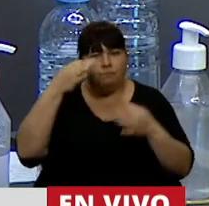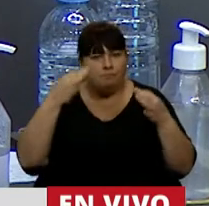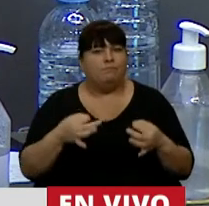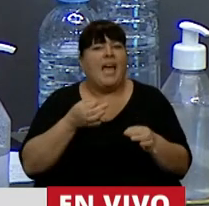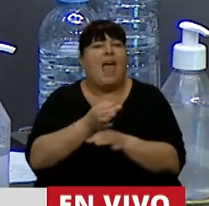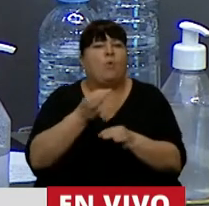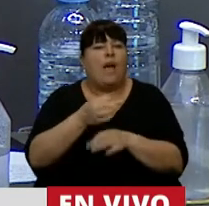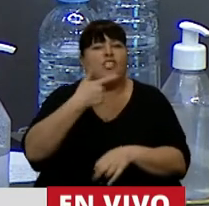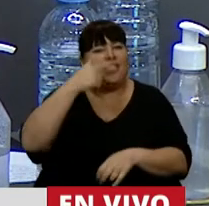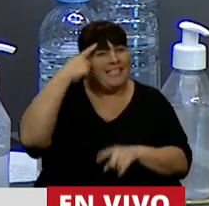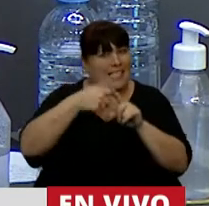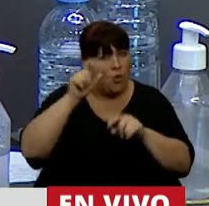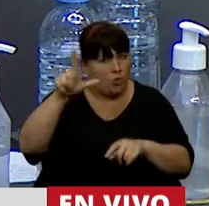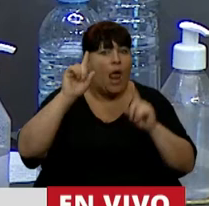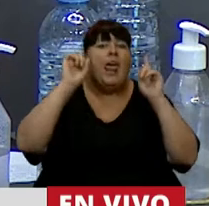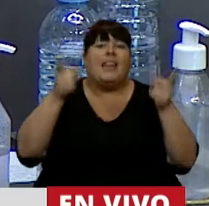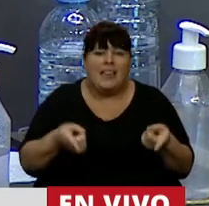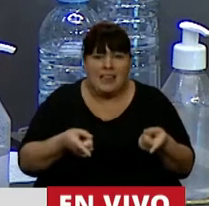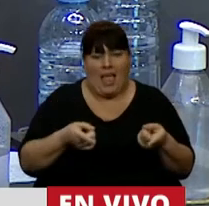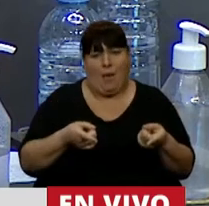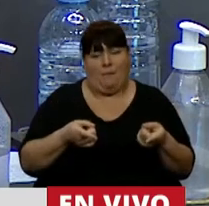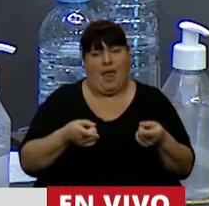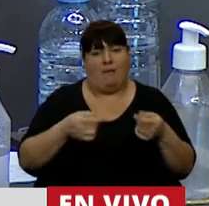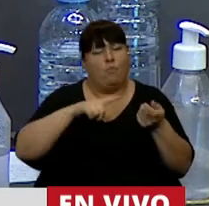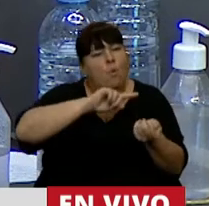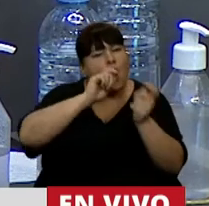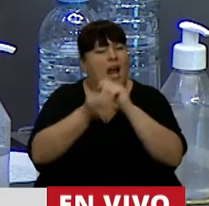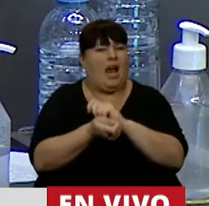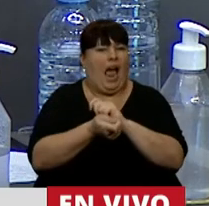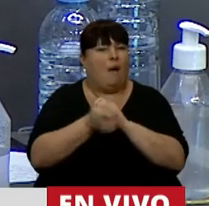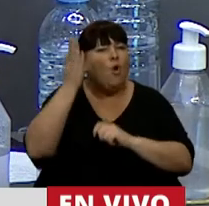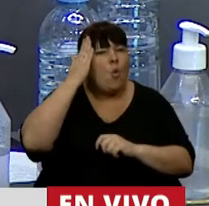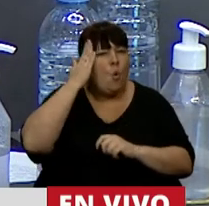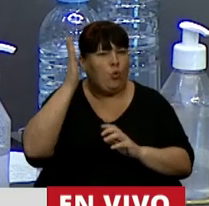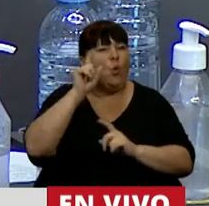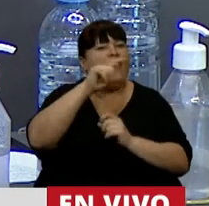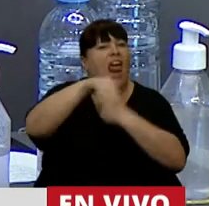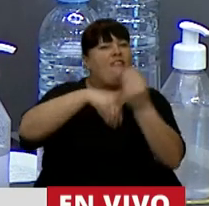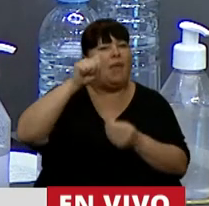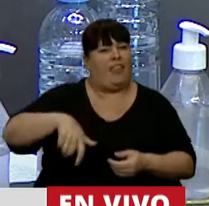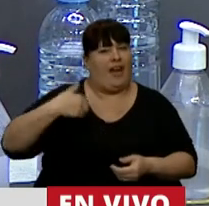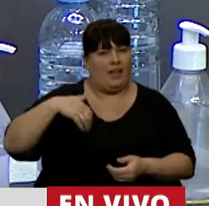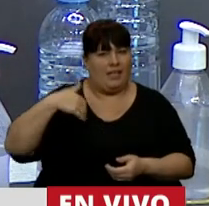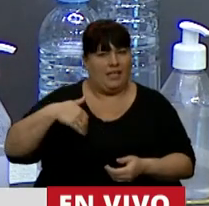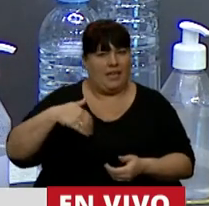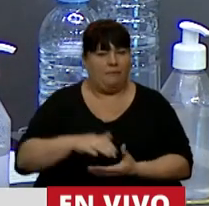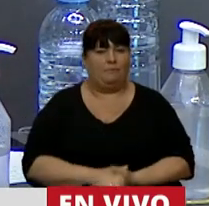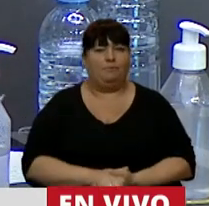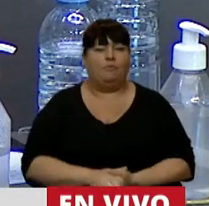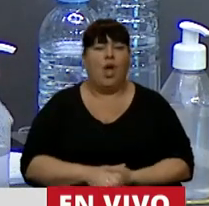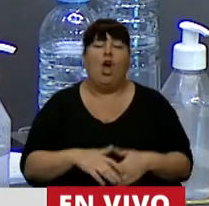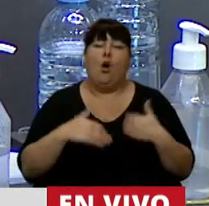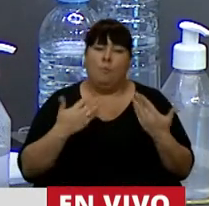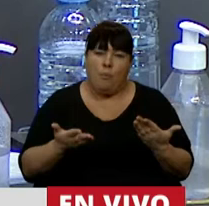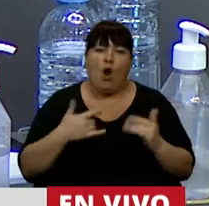educación sexual y por supuesto también con un cambio en la cultura de algunas familias argentinas. Por